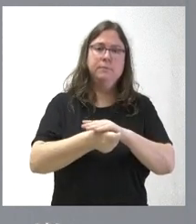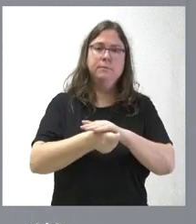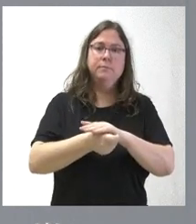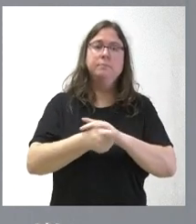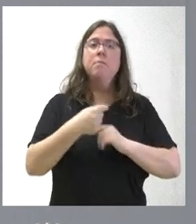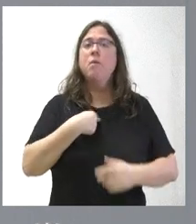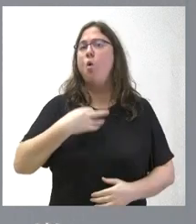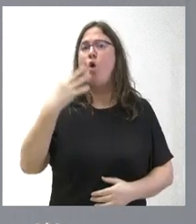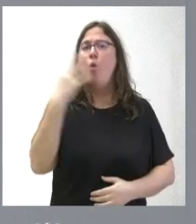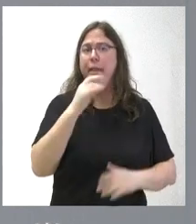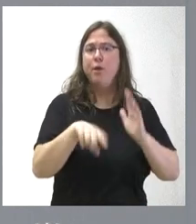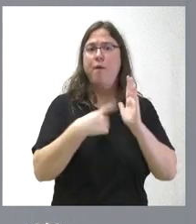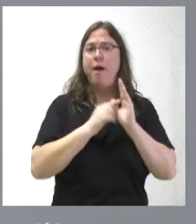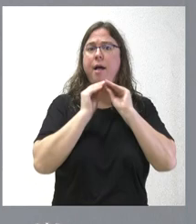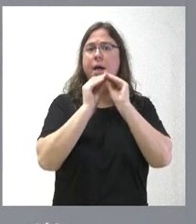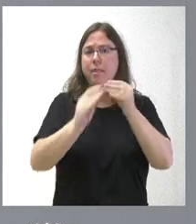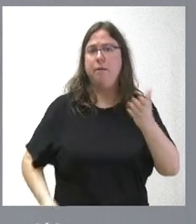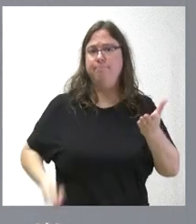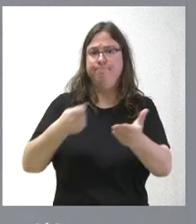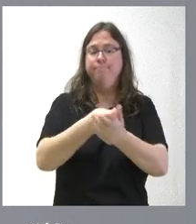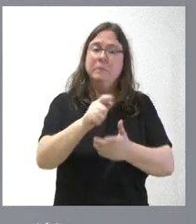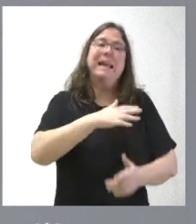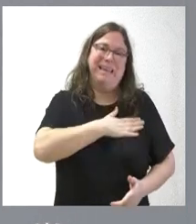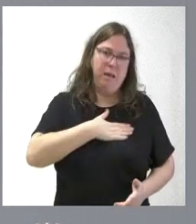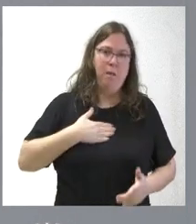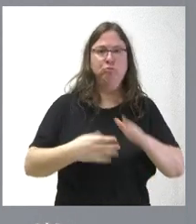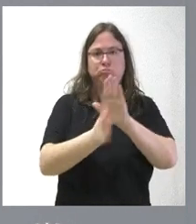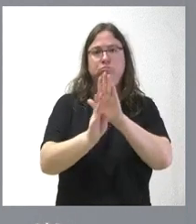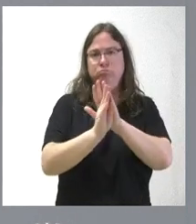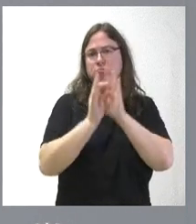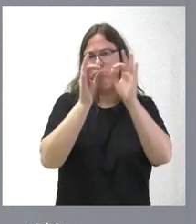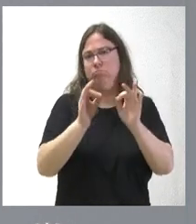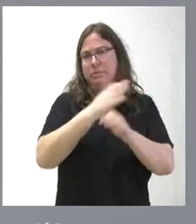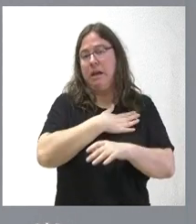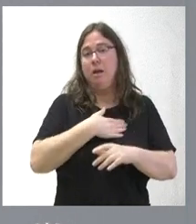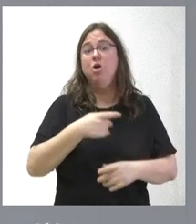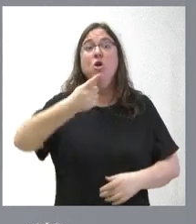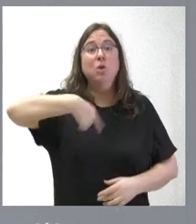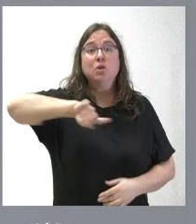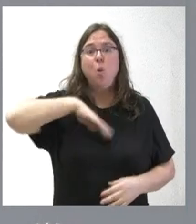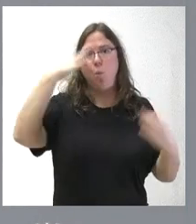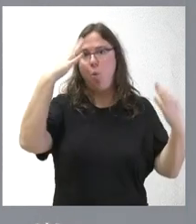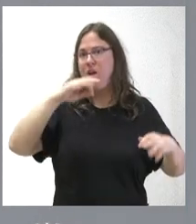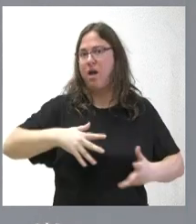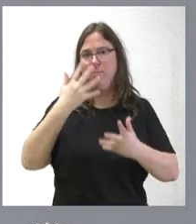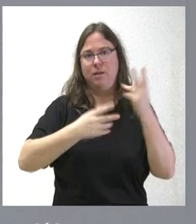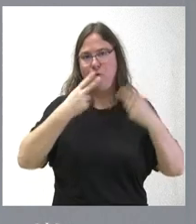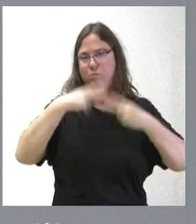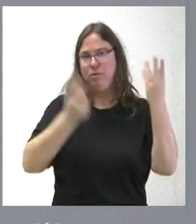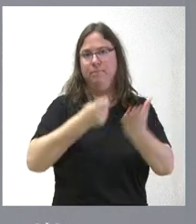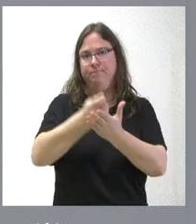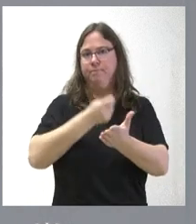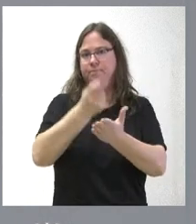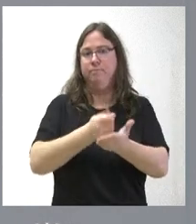tenemos obligación legal para realizar esta aportación, pero sí la queremos seguir realizando y, por lo que vemos, somos la única Administración pública que realiza aportaciones